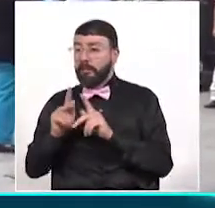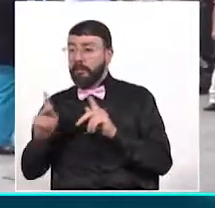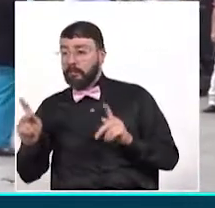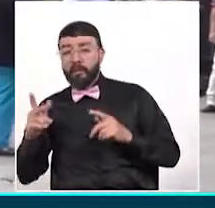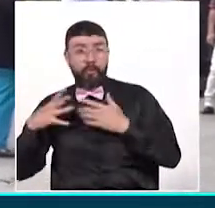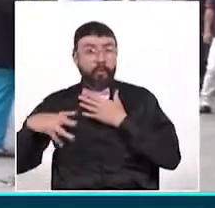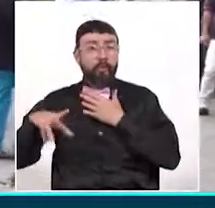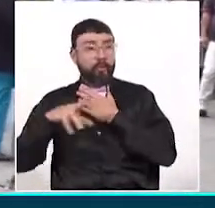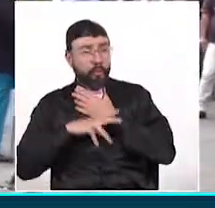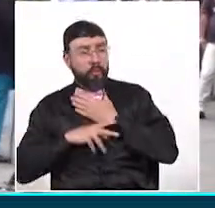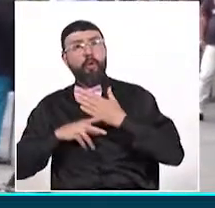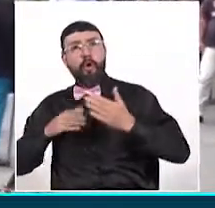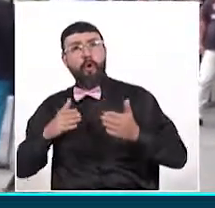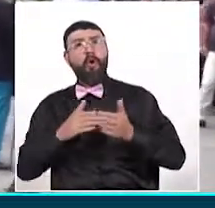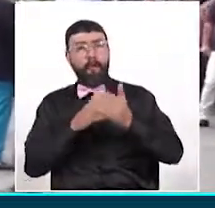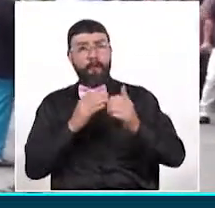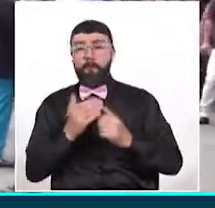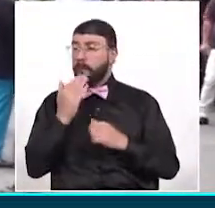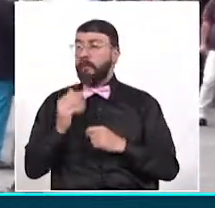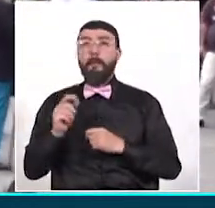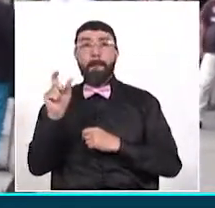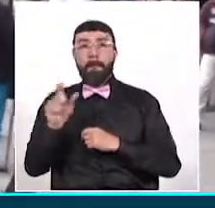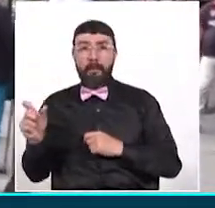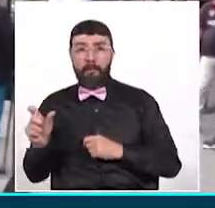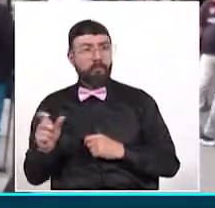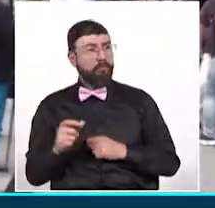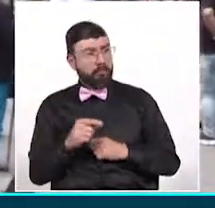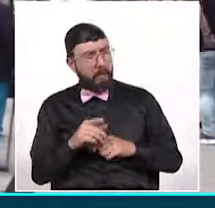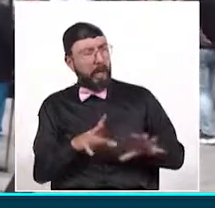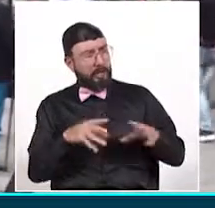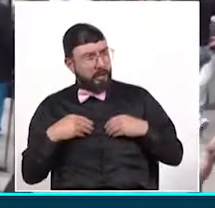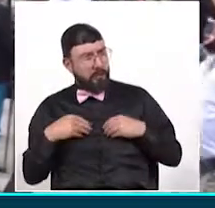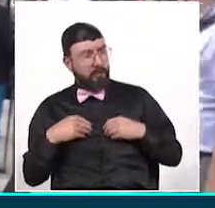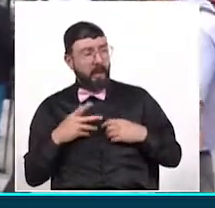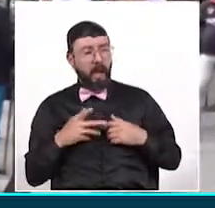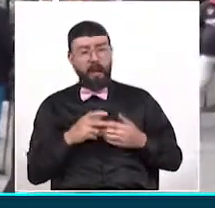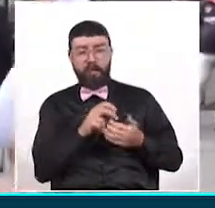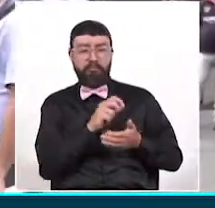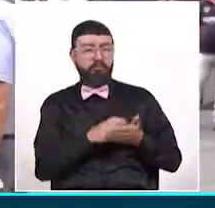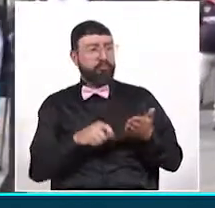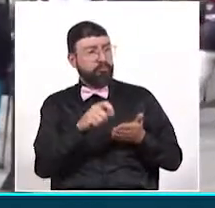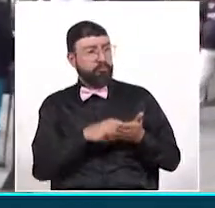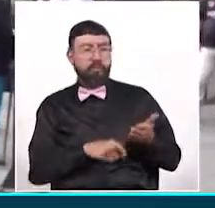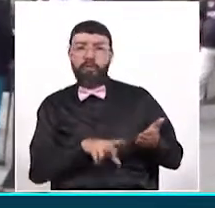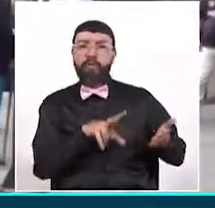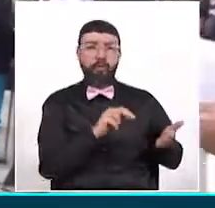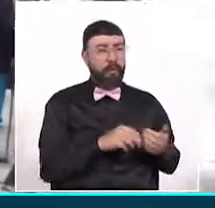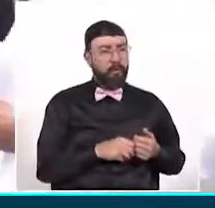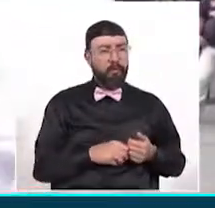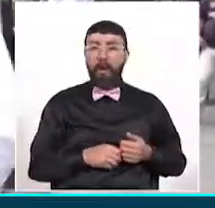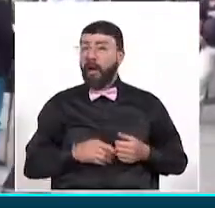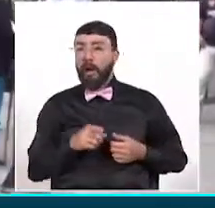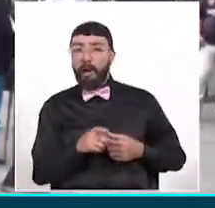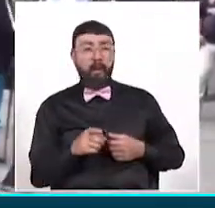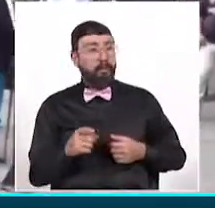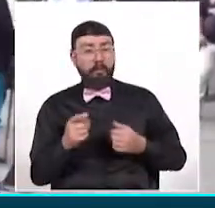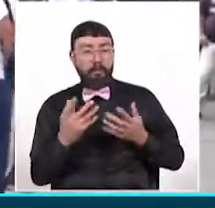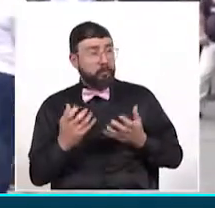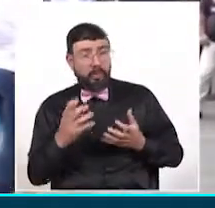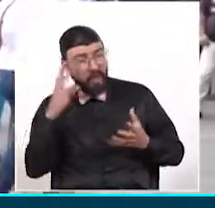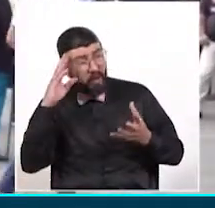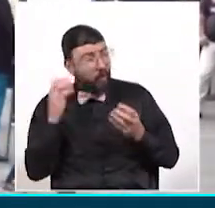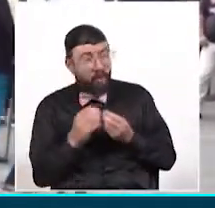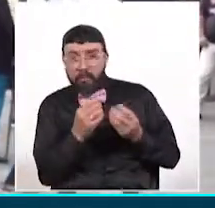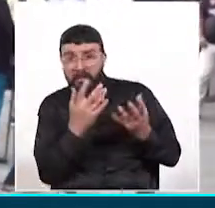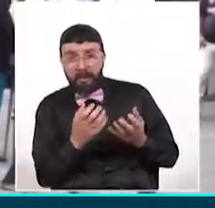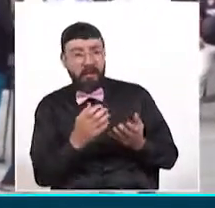manifestarse. Si el ciudadano está conforme con la administración, vota no. Y si no está conforme, vota por la salida